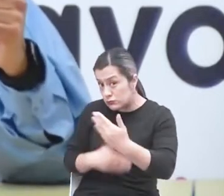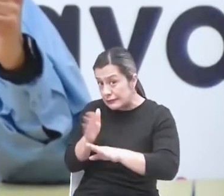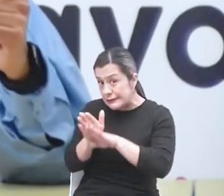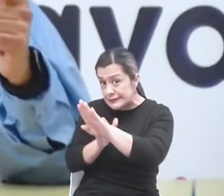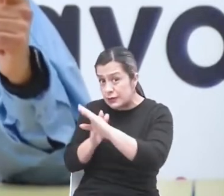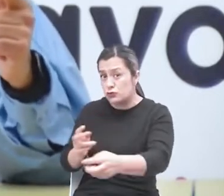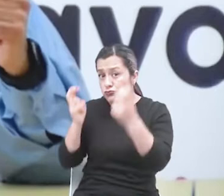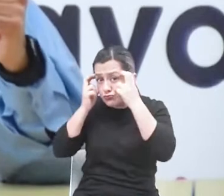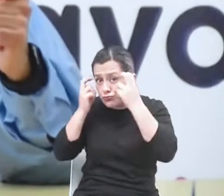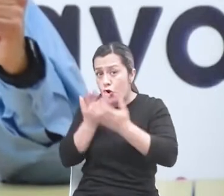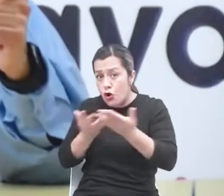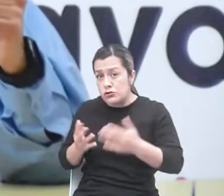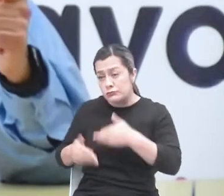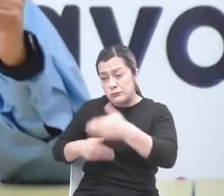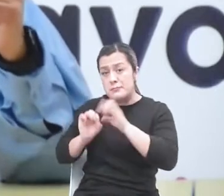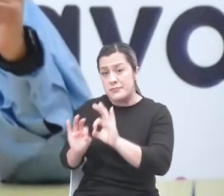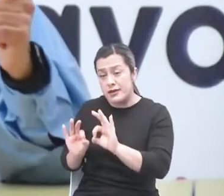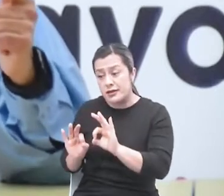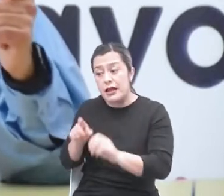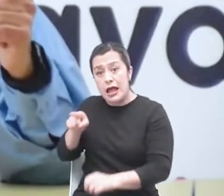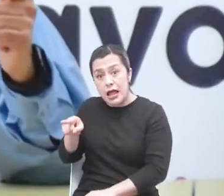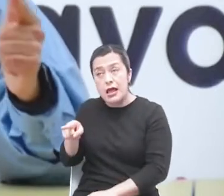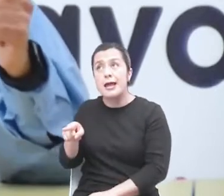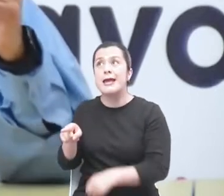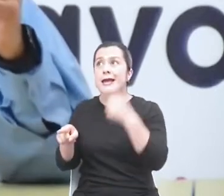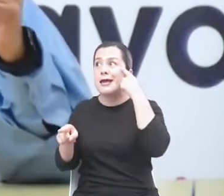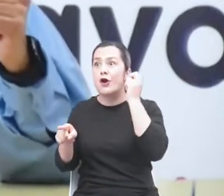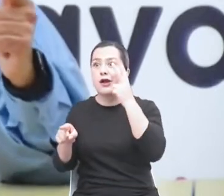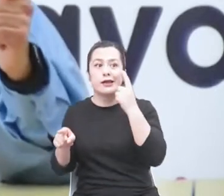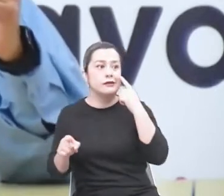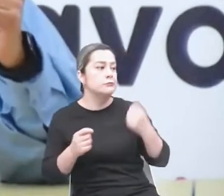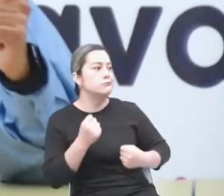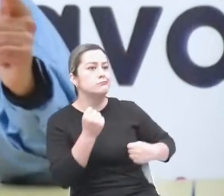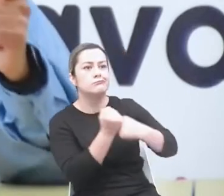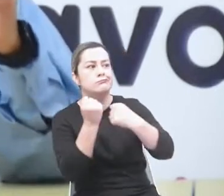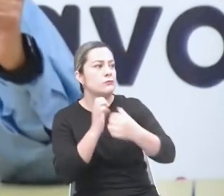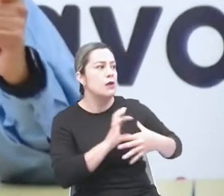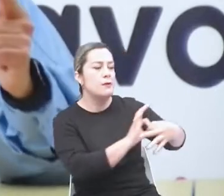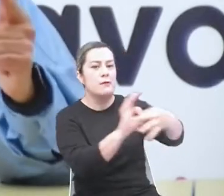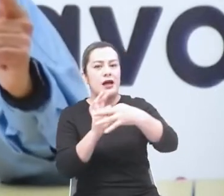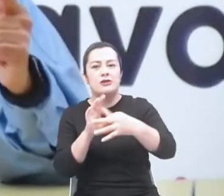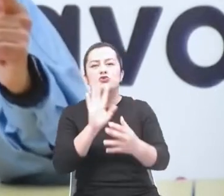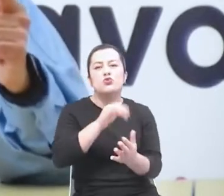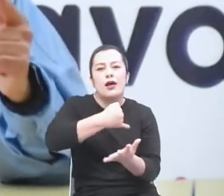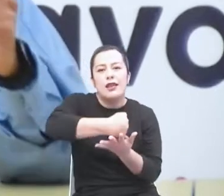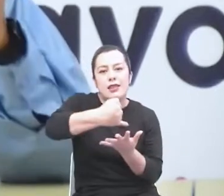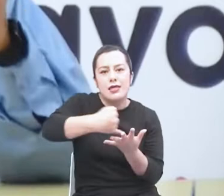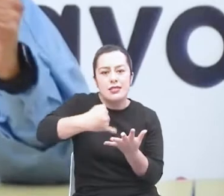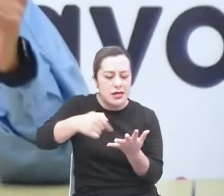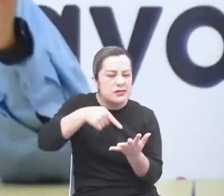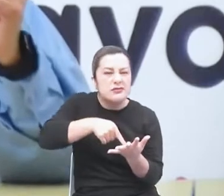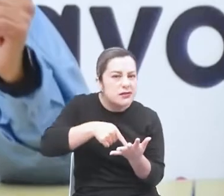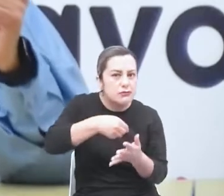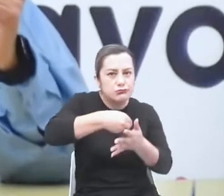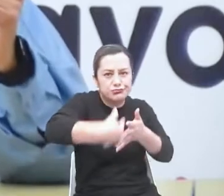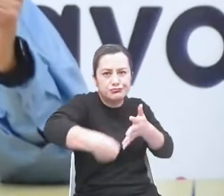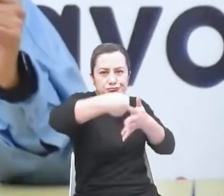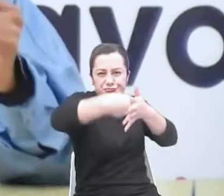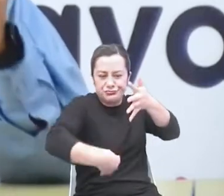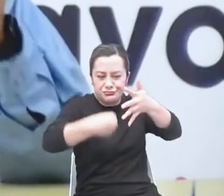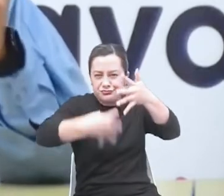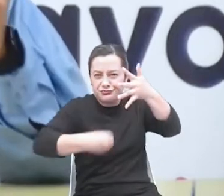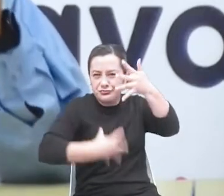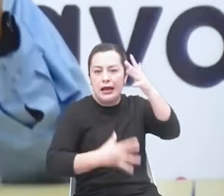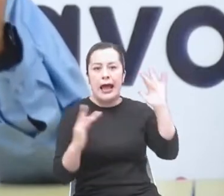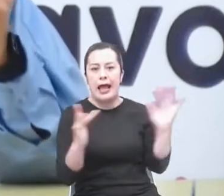correlación tiene? ¿Qué asociaciones podemos hacer con las líneas estratégicas de calidad? Y ahí, en esto vamos a